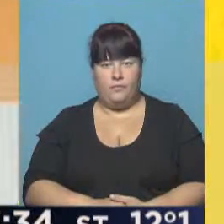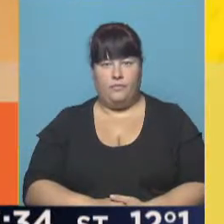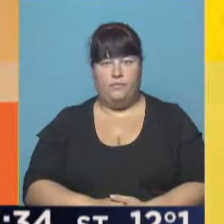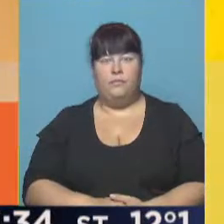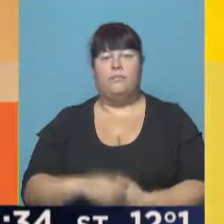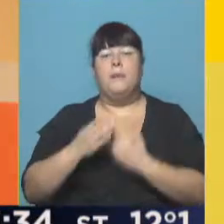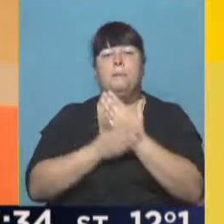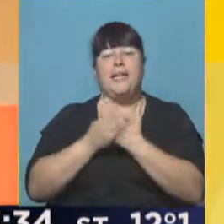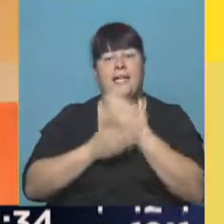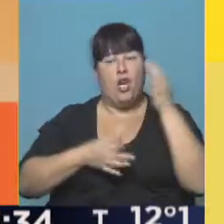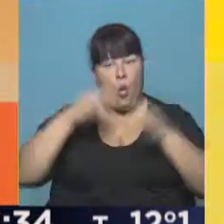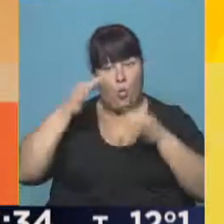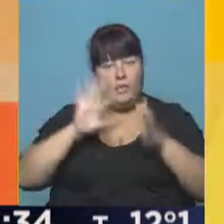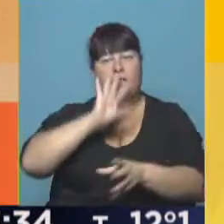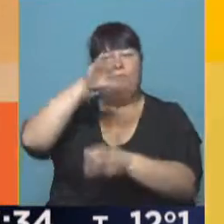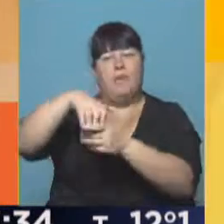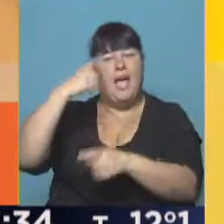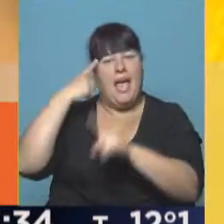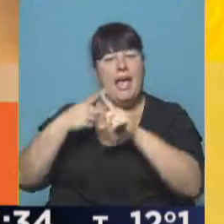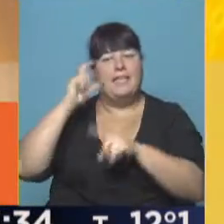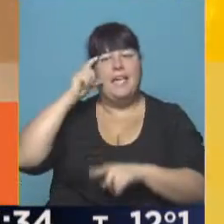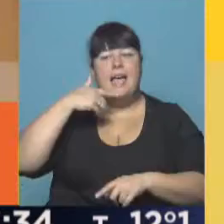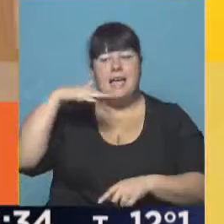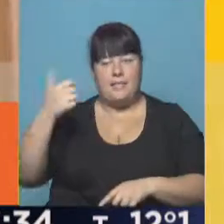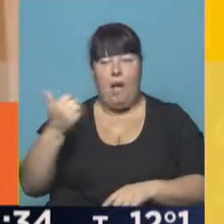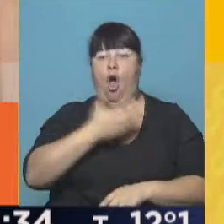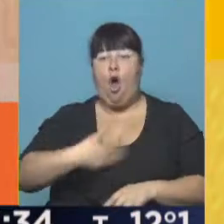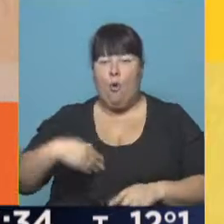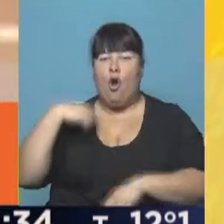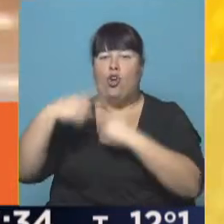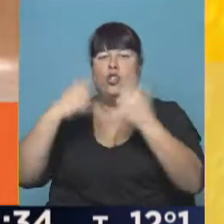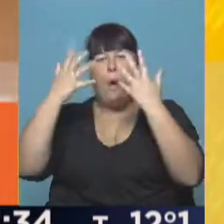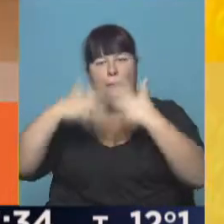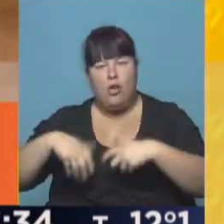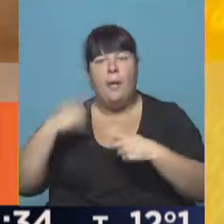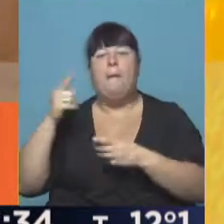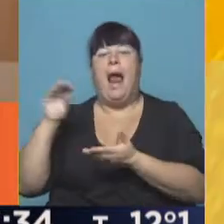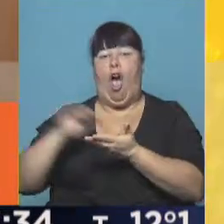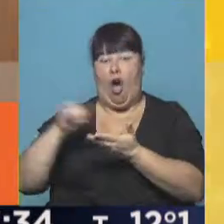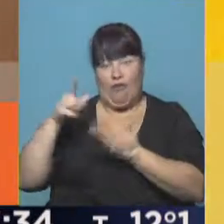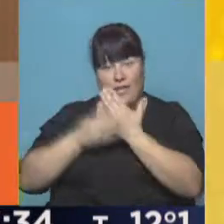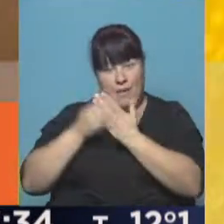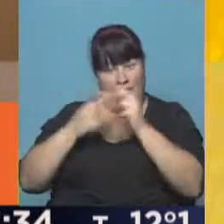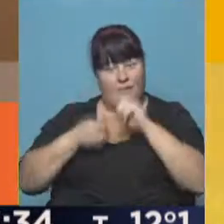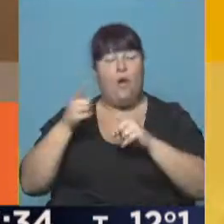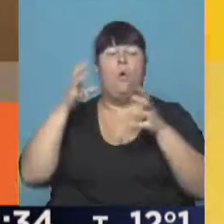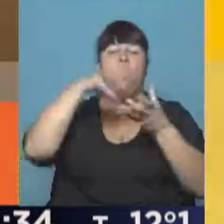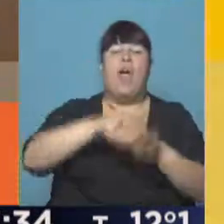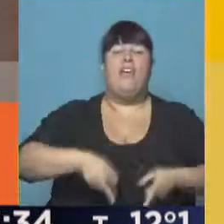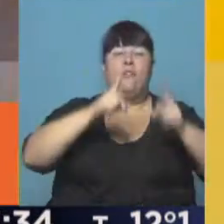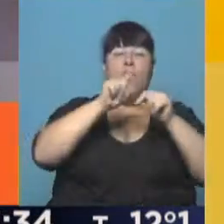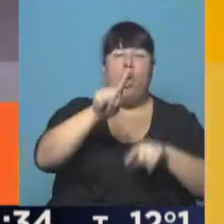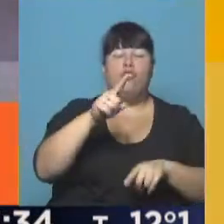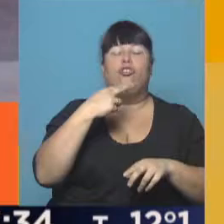El Ministerio de Justicia a la ex ESMA. El gobierno avanza en un proyecto para trasladar la cartera al edificio 11 de la ex